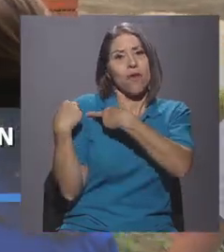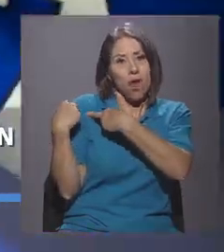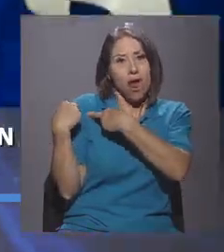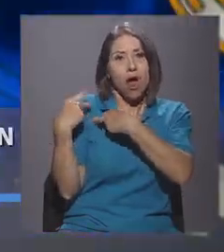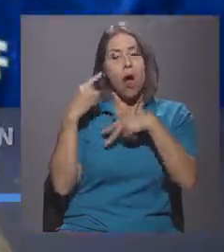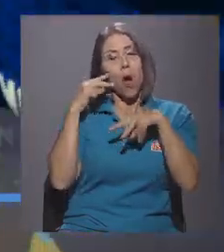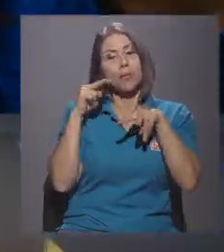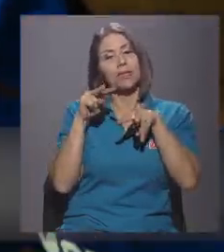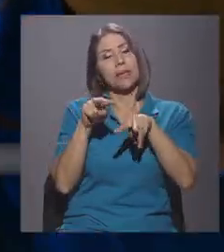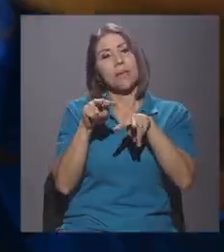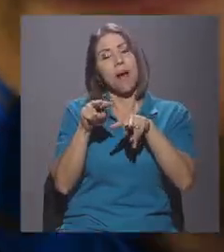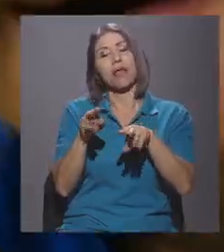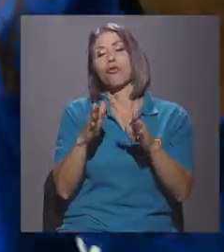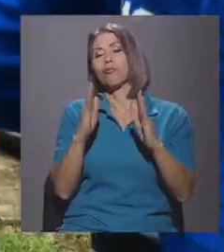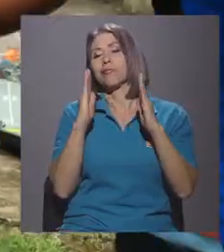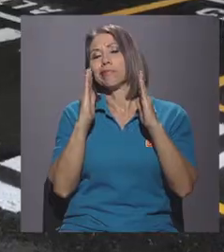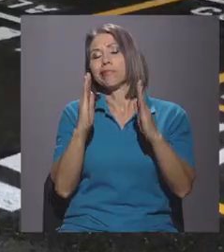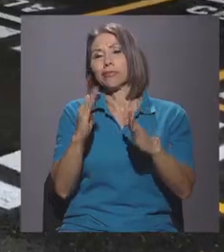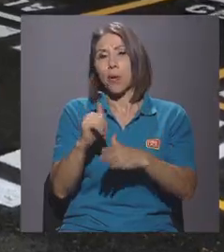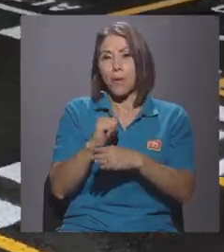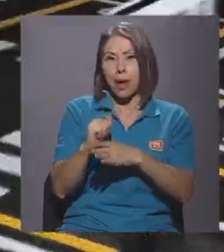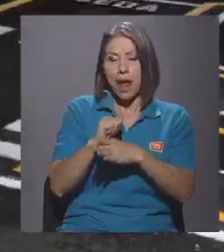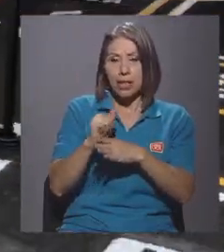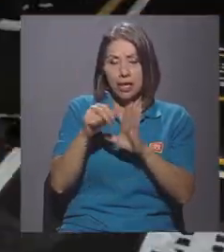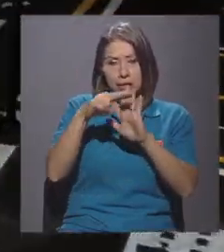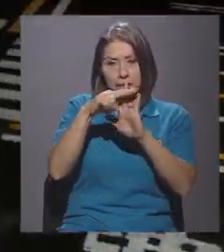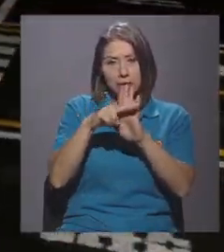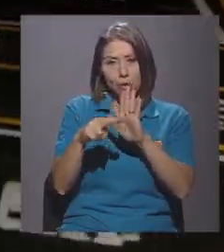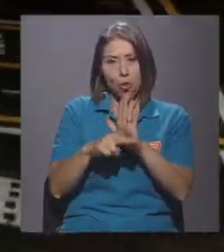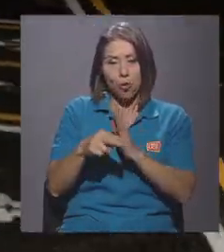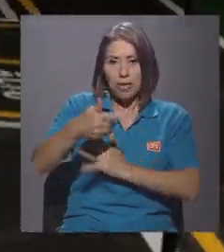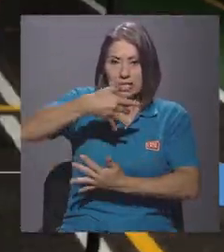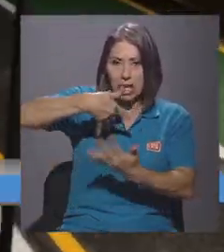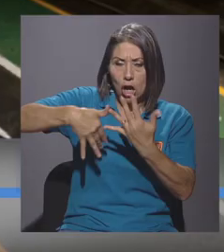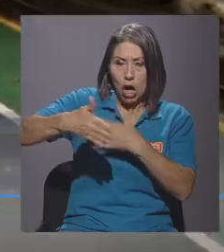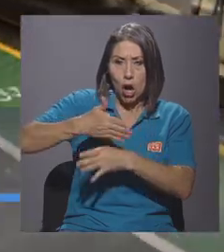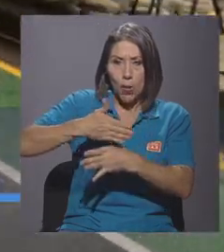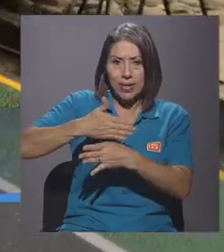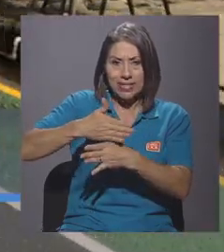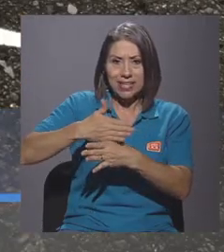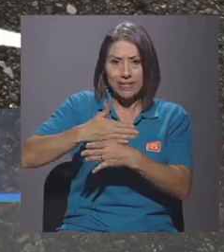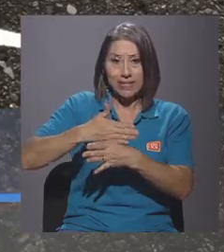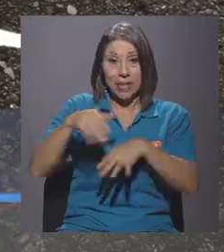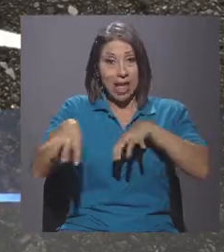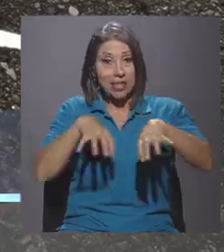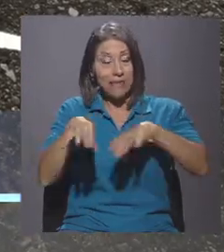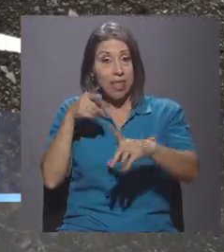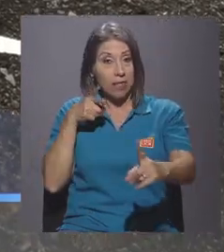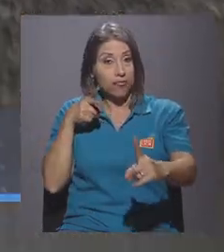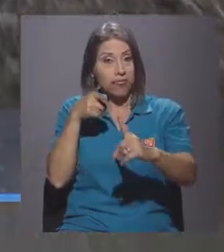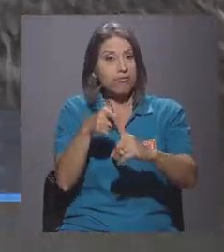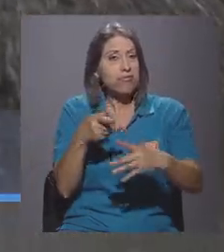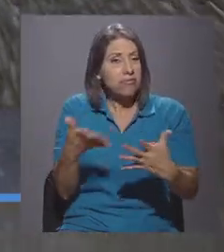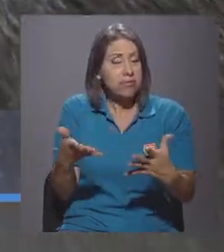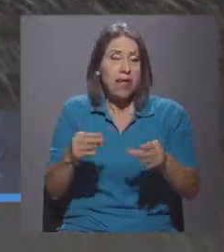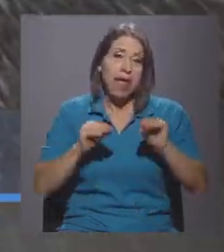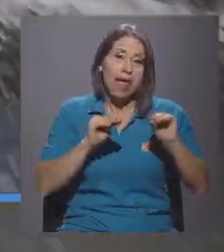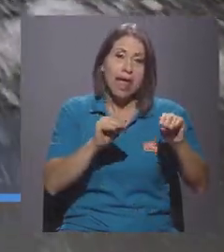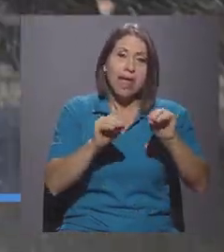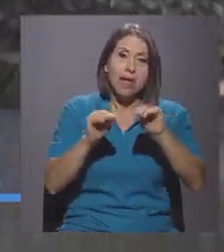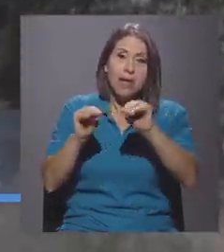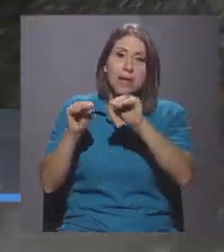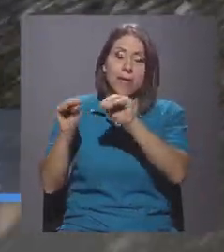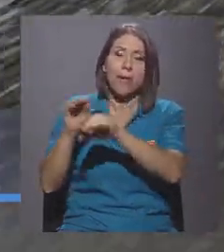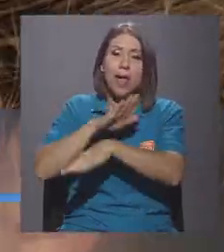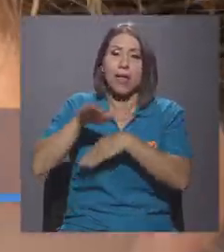prácticas y normas de convivencia. El objetivo primordial de esta actividad ha sido educar en materia vial a la